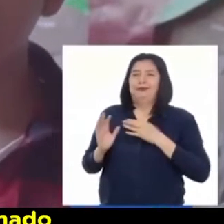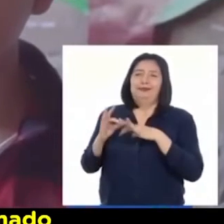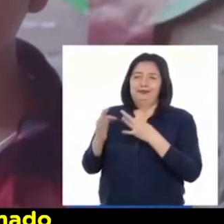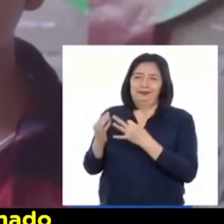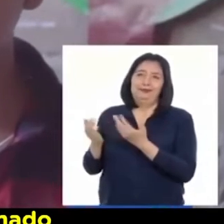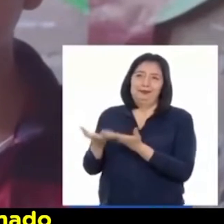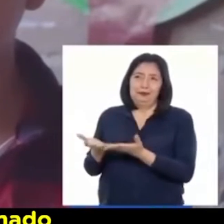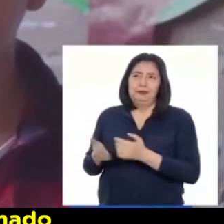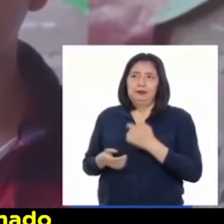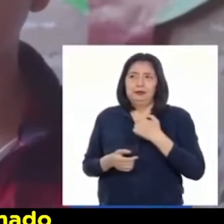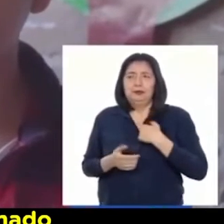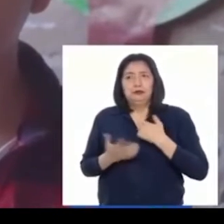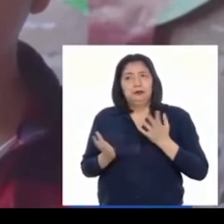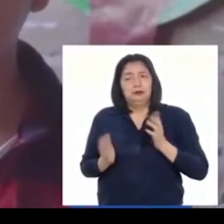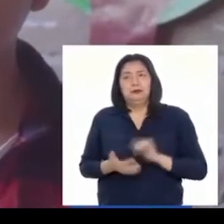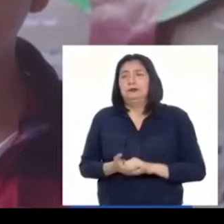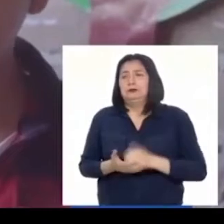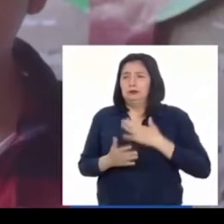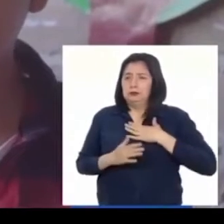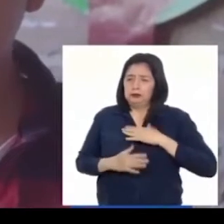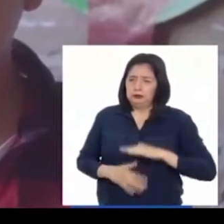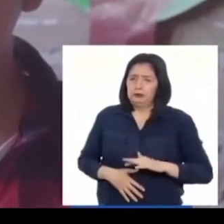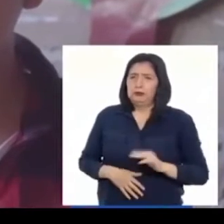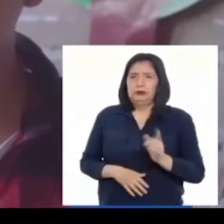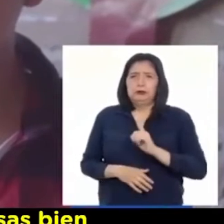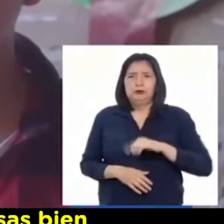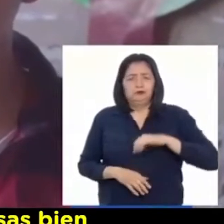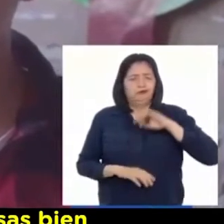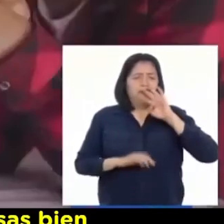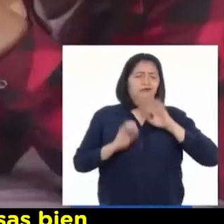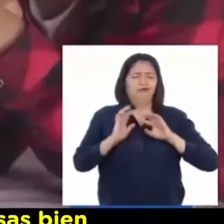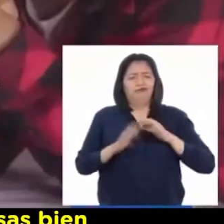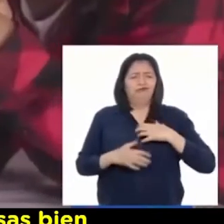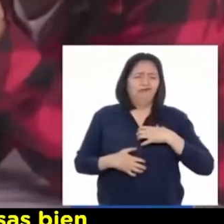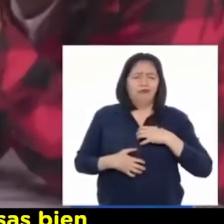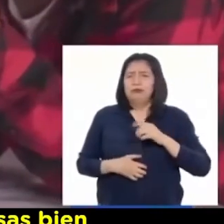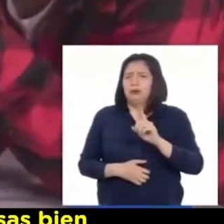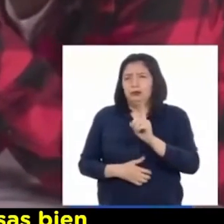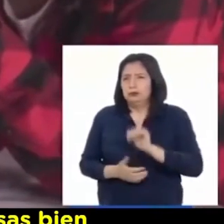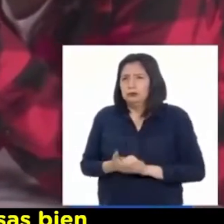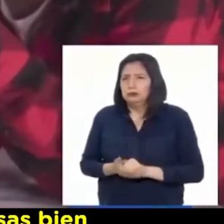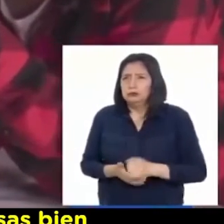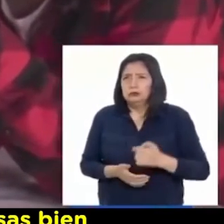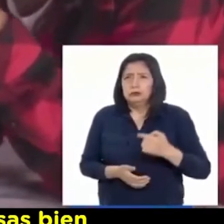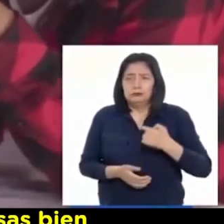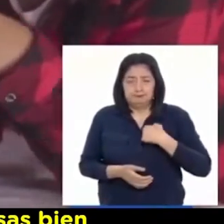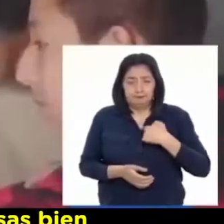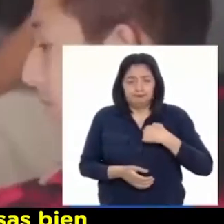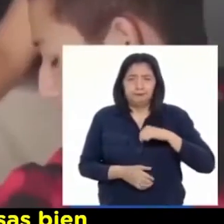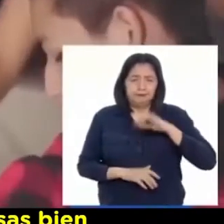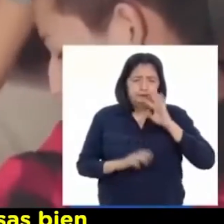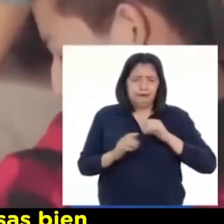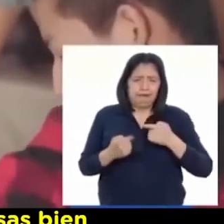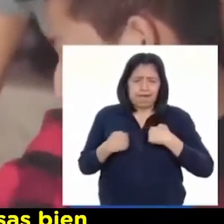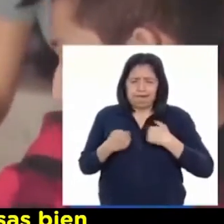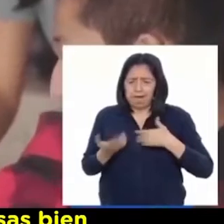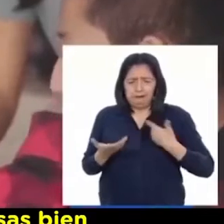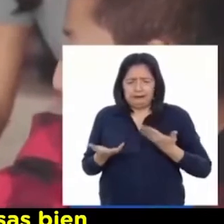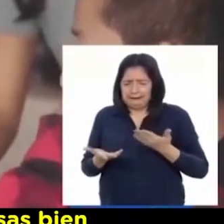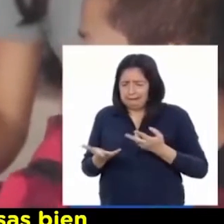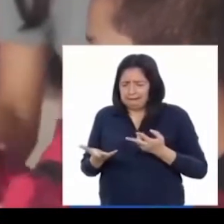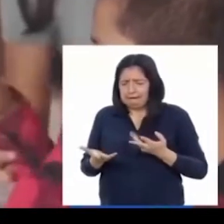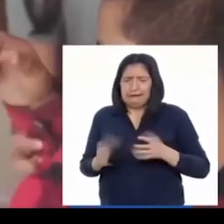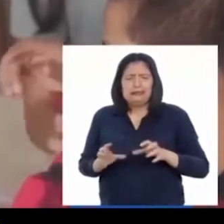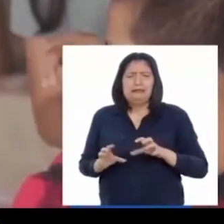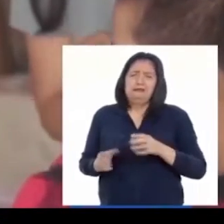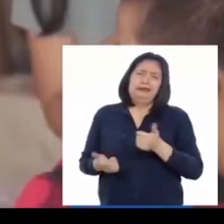que luego está calmado y no tengo que estar frustrado. Me frustro cuando yo no puedo hacer las cosas